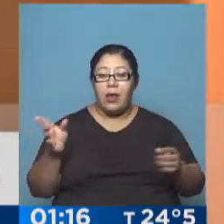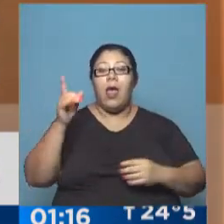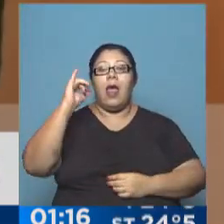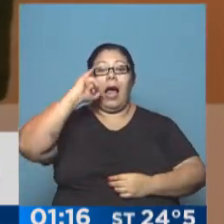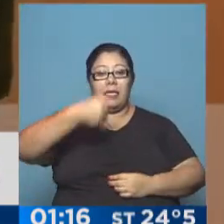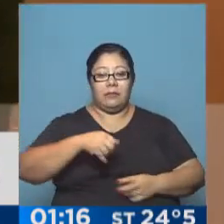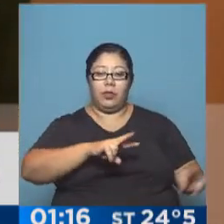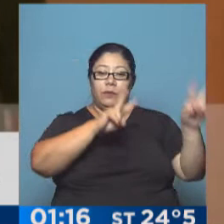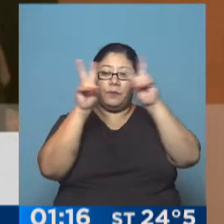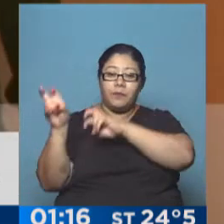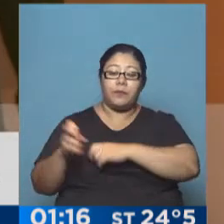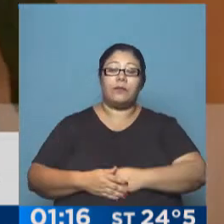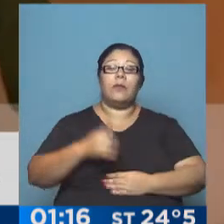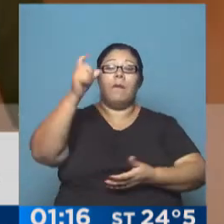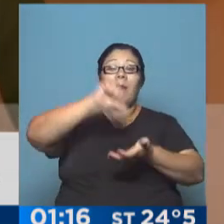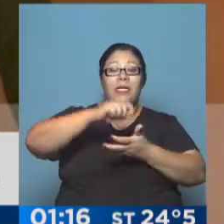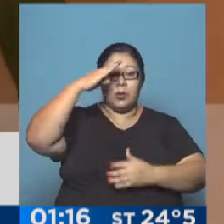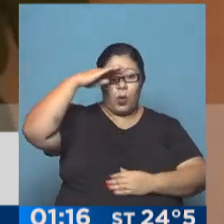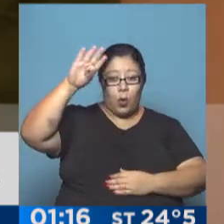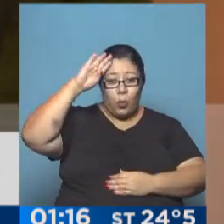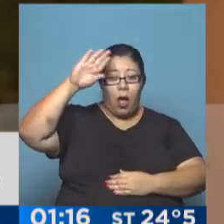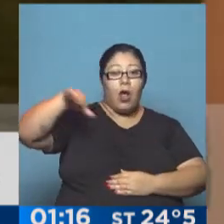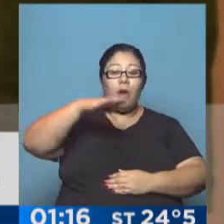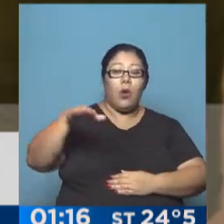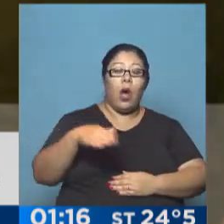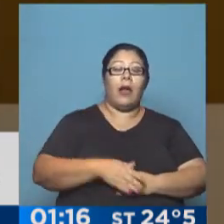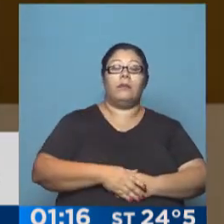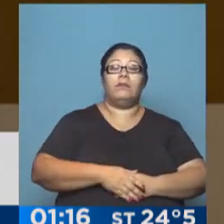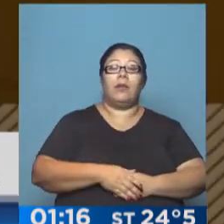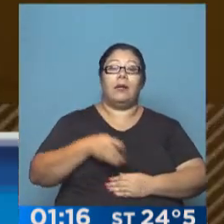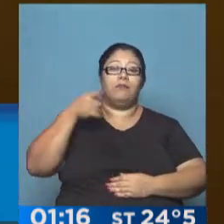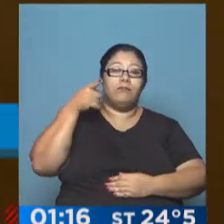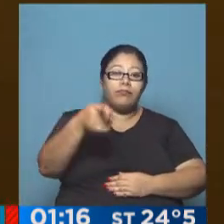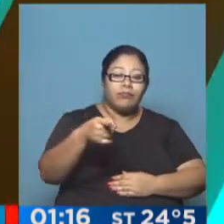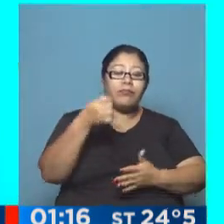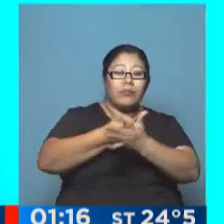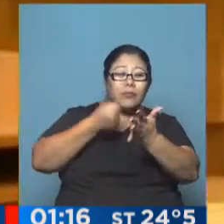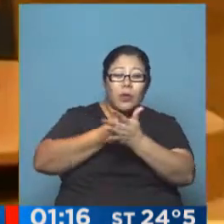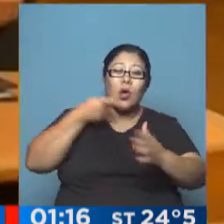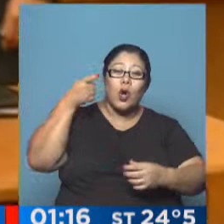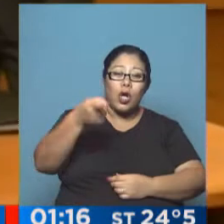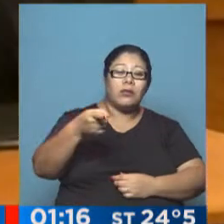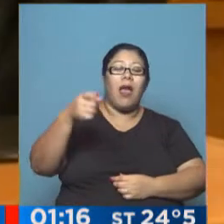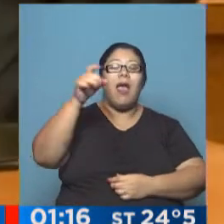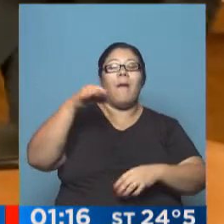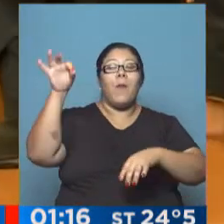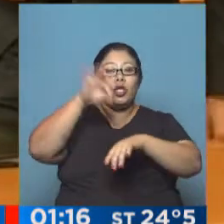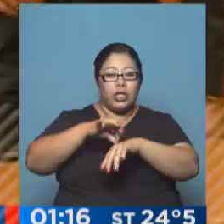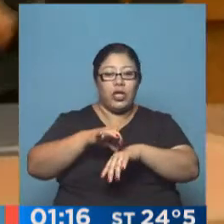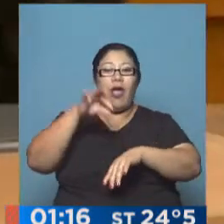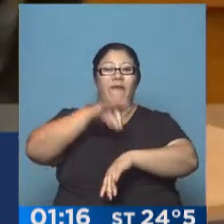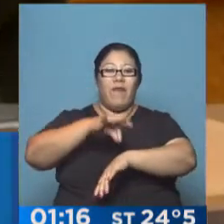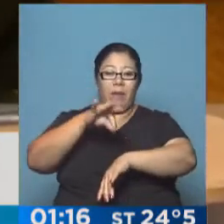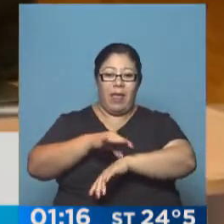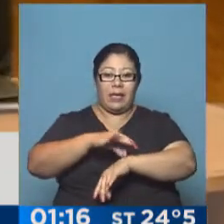.000 efectivos de las Fuerzas Armadas se movilizan por la isla para combatir la enfermedad causada por el mosquito. Podemos rompió